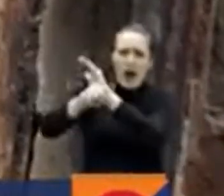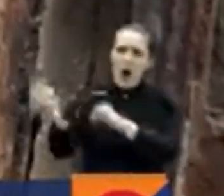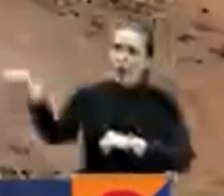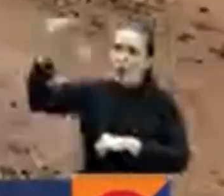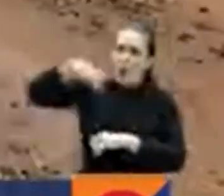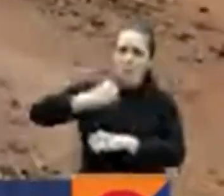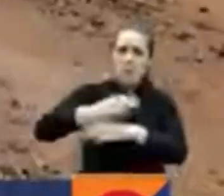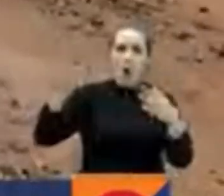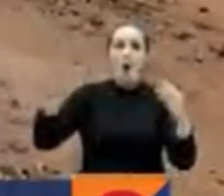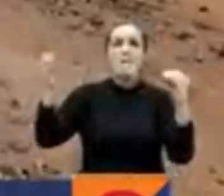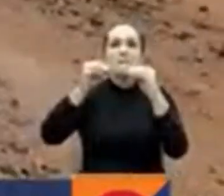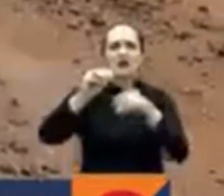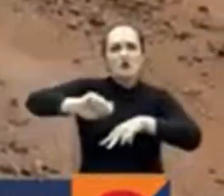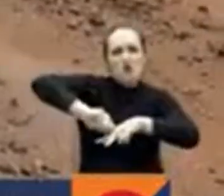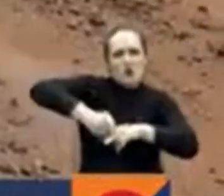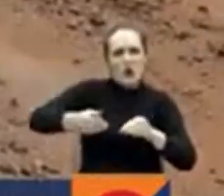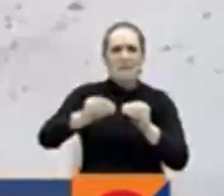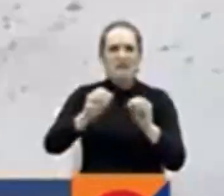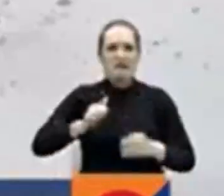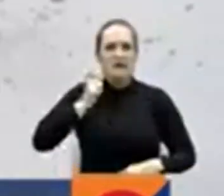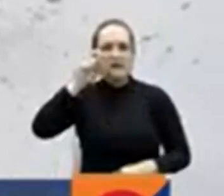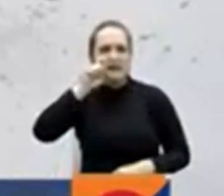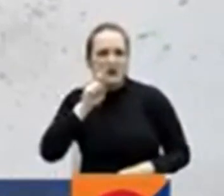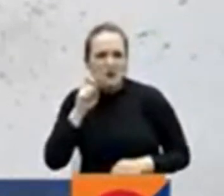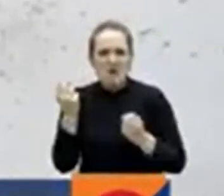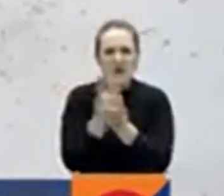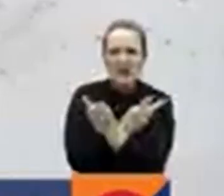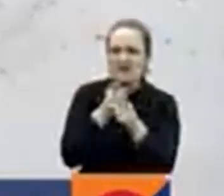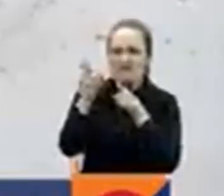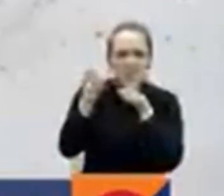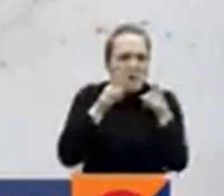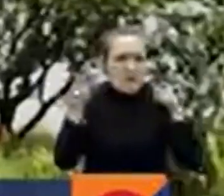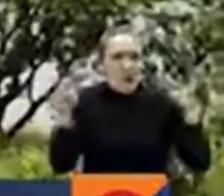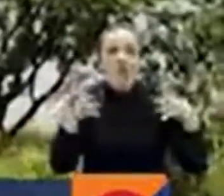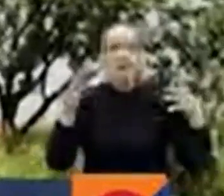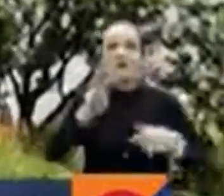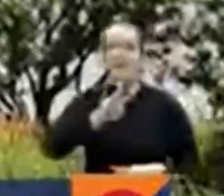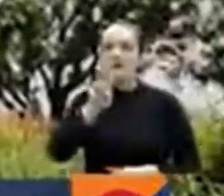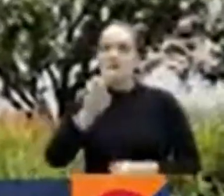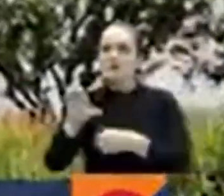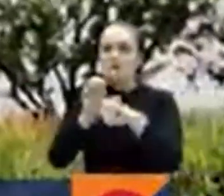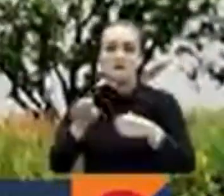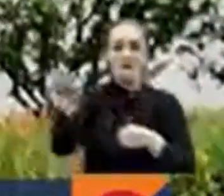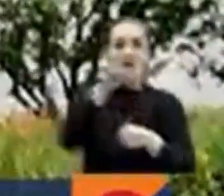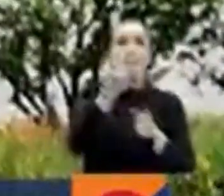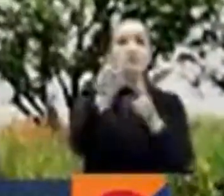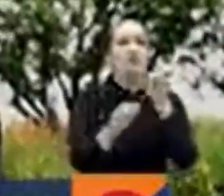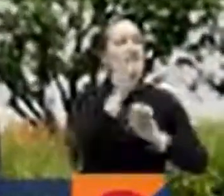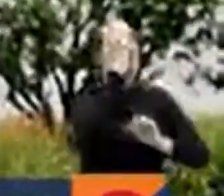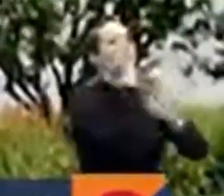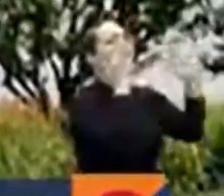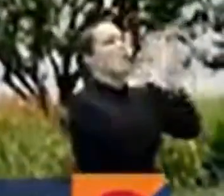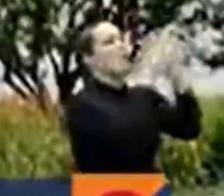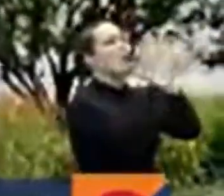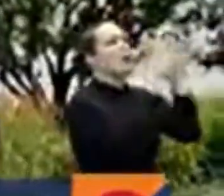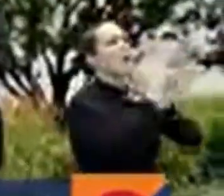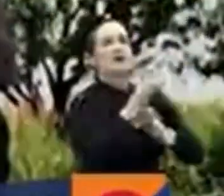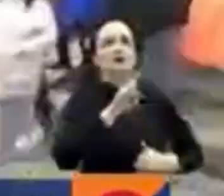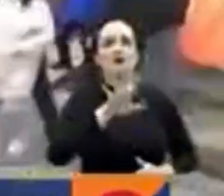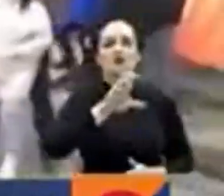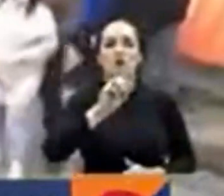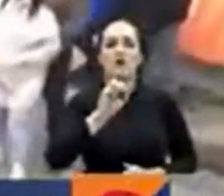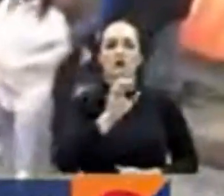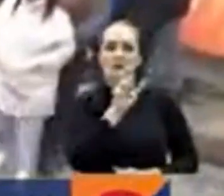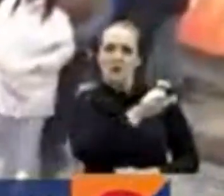violencia sexual en la radiografía de la guerra amasada en 27 ciudades y con testimonios de más de 150 víctimas y